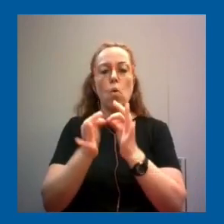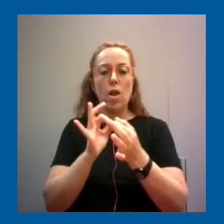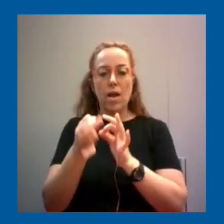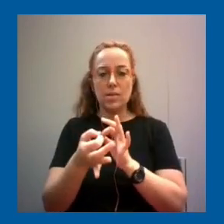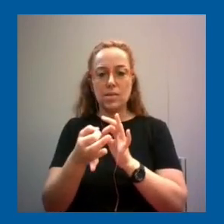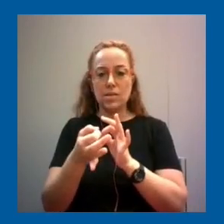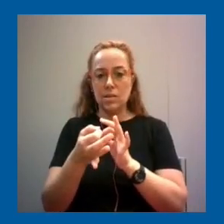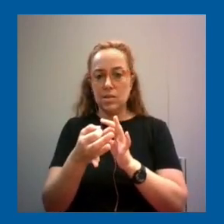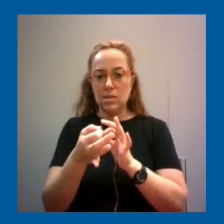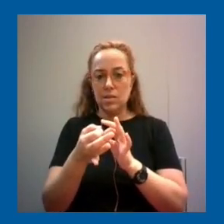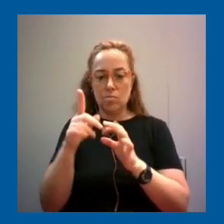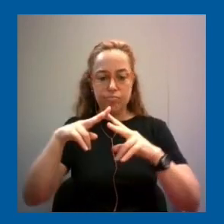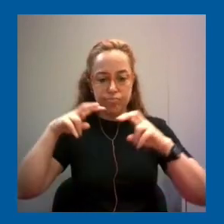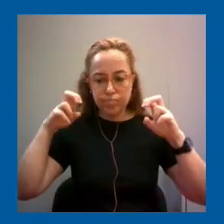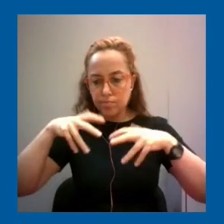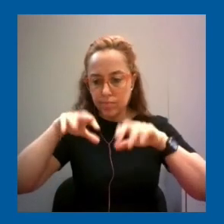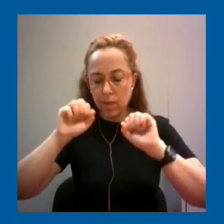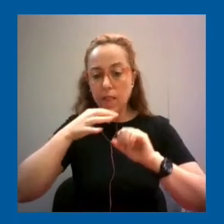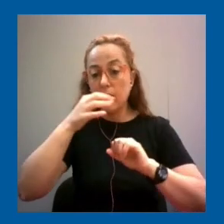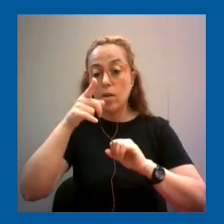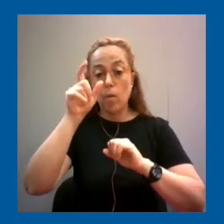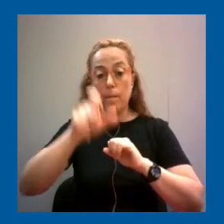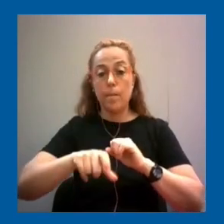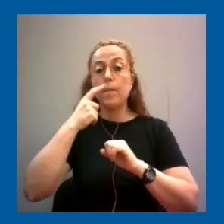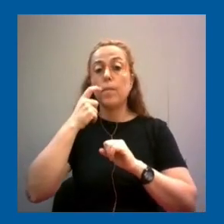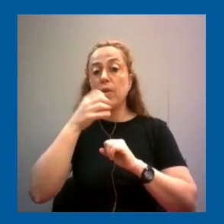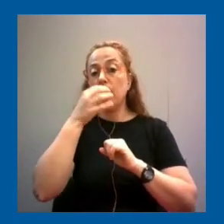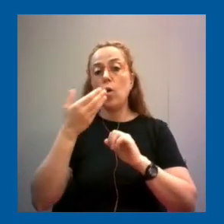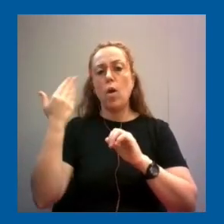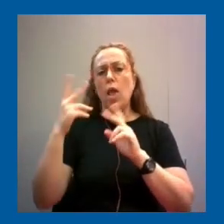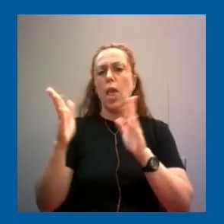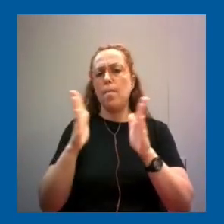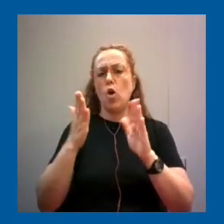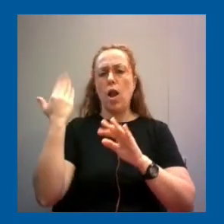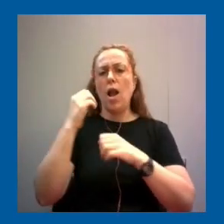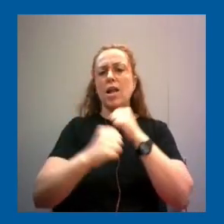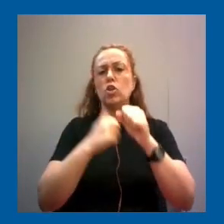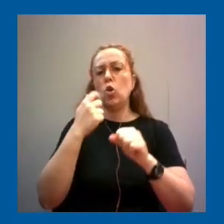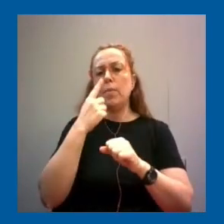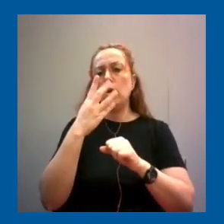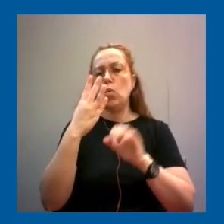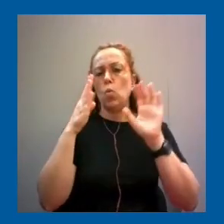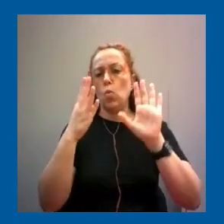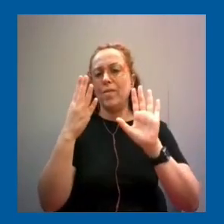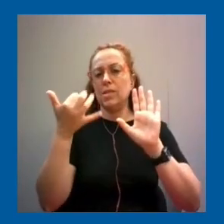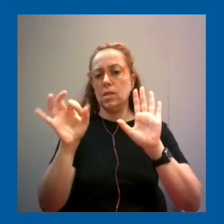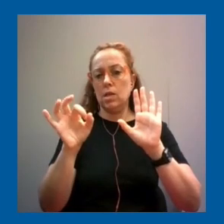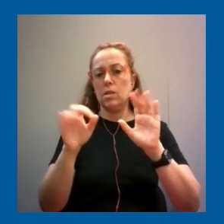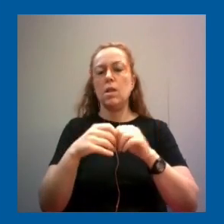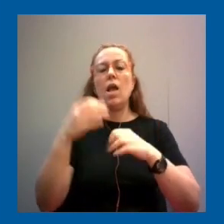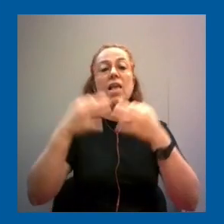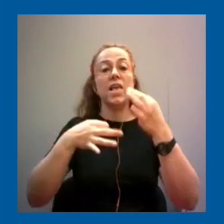Y este químico decía en aquella época decía la química junto con la física de la materia sólida en la Tierra